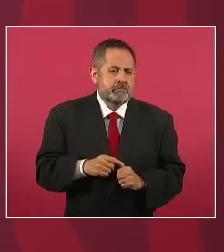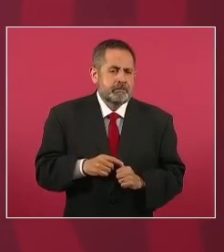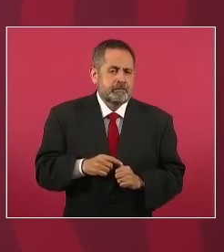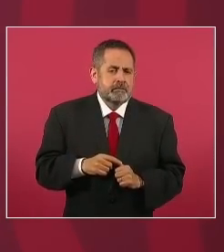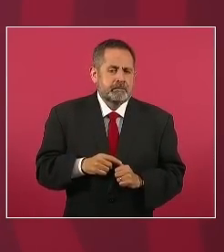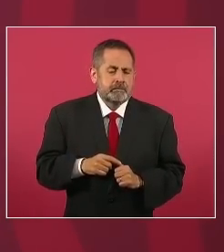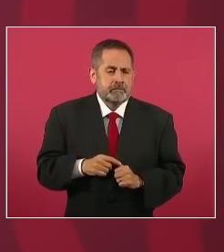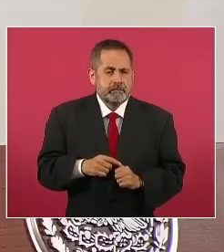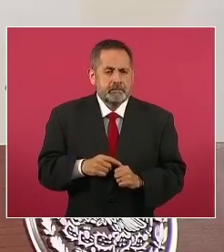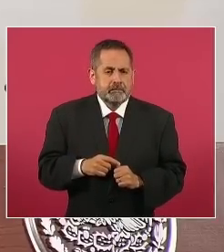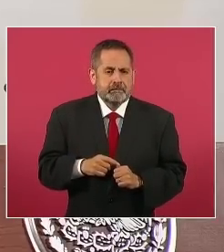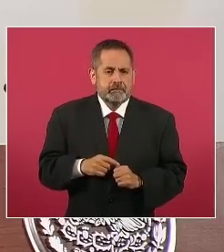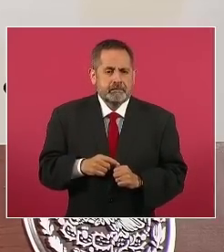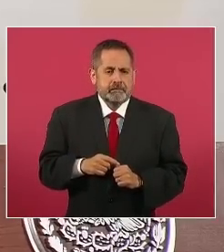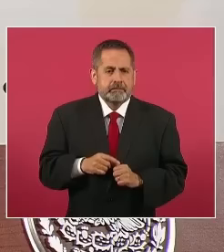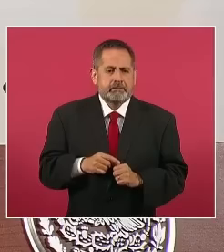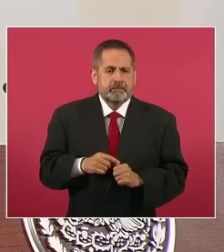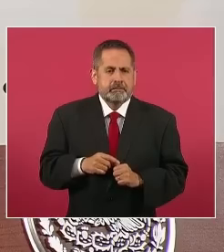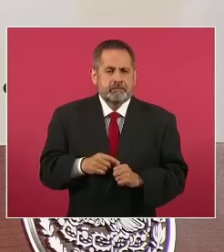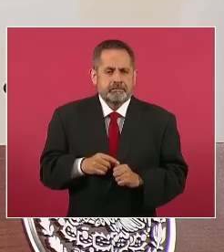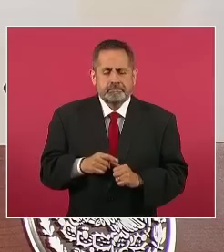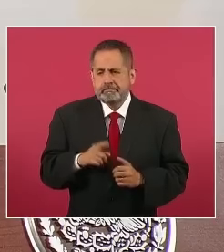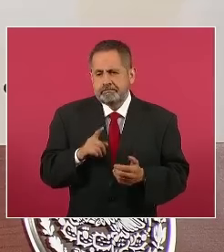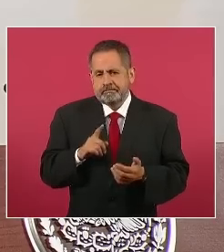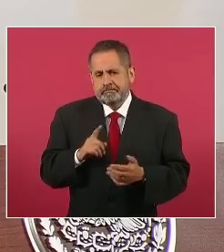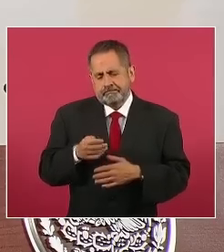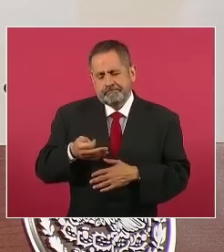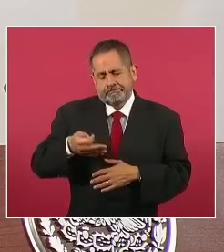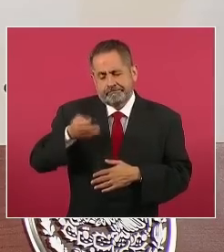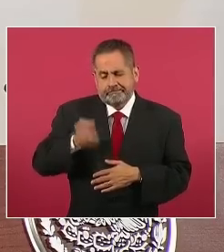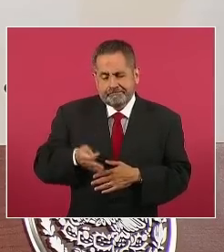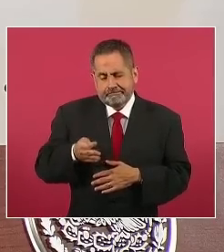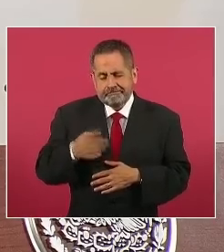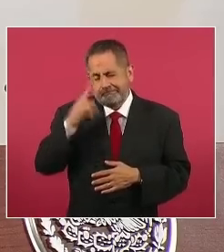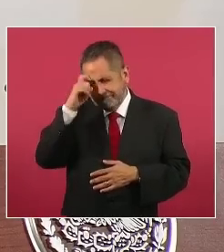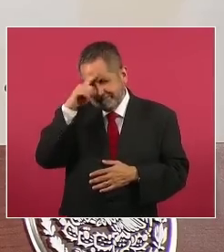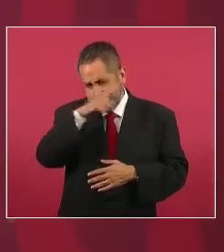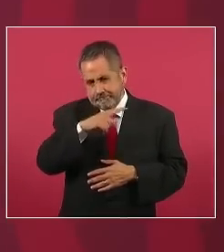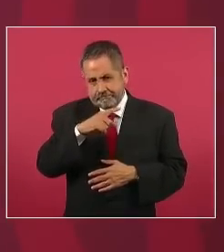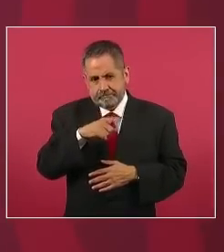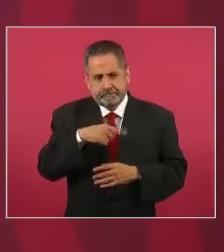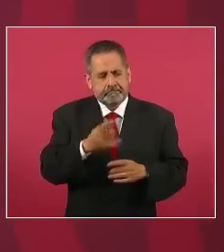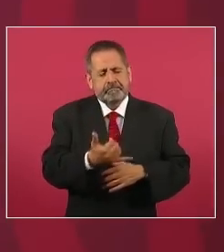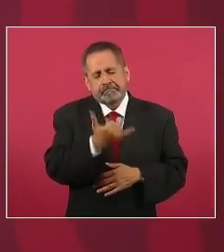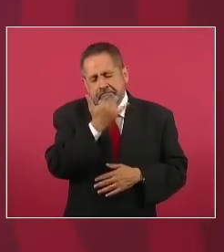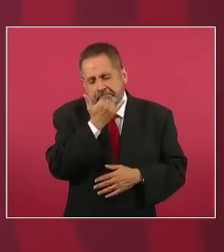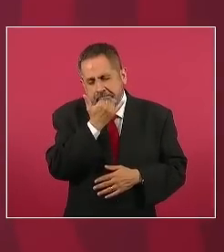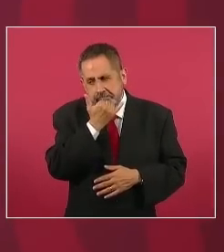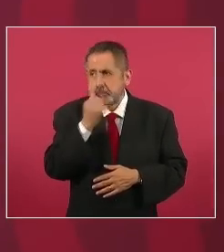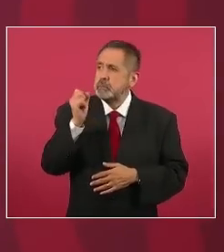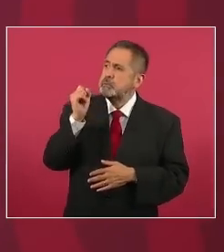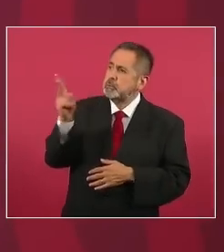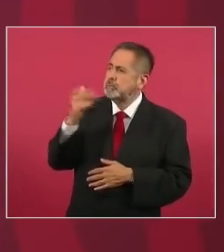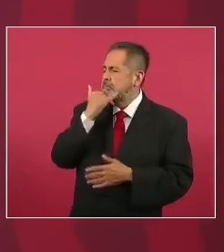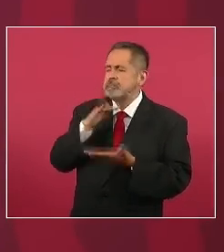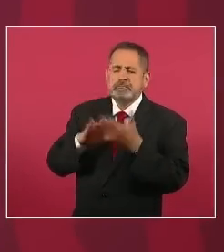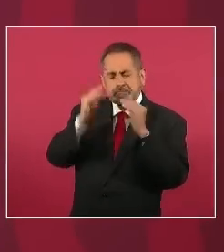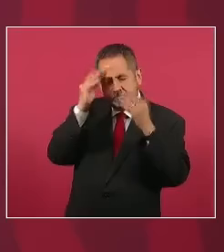es muy grave lo que está diciendo López Obrador y esto demuestra que definitivamente no hay